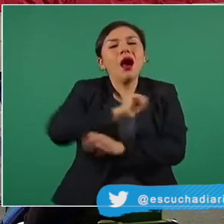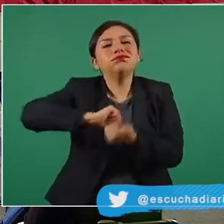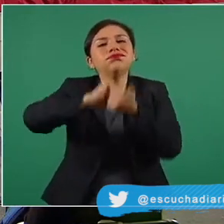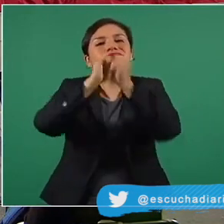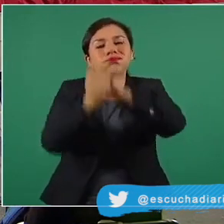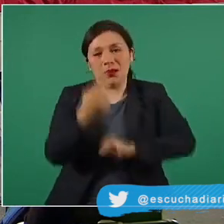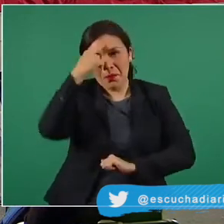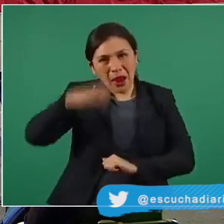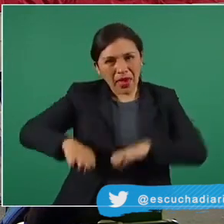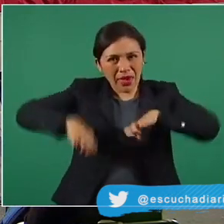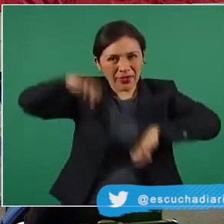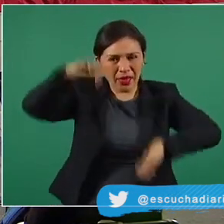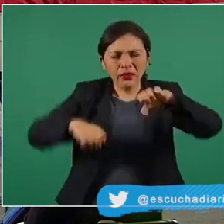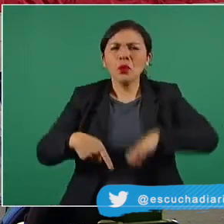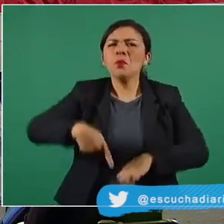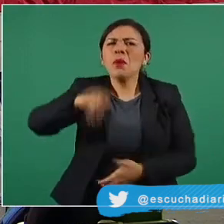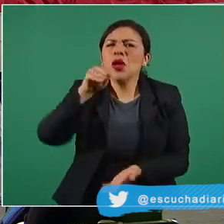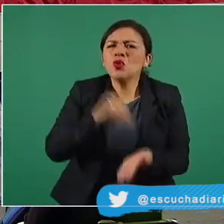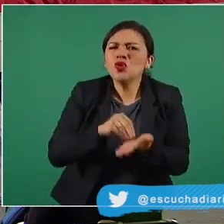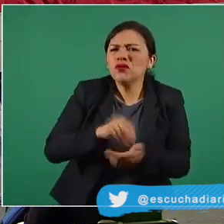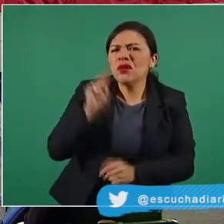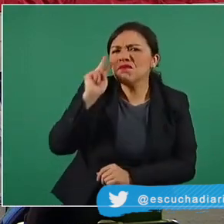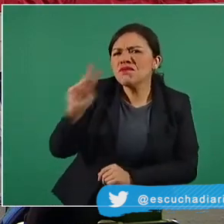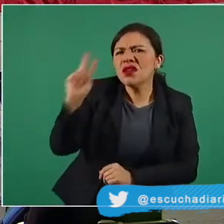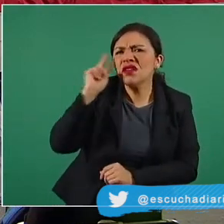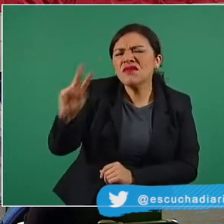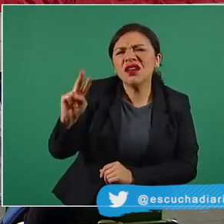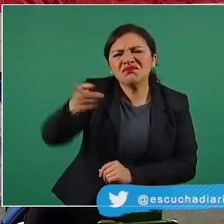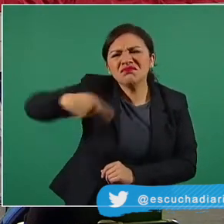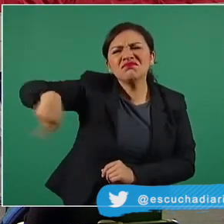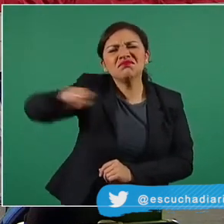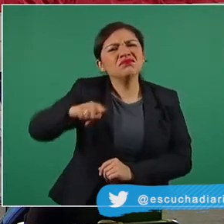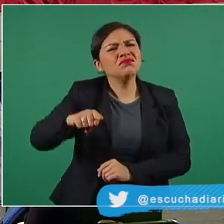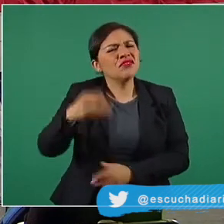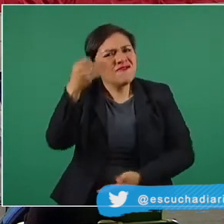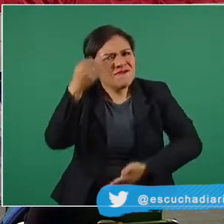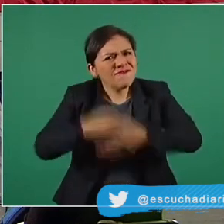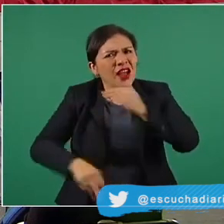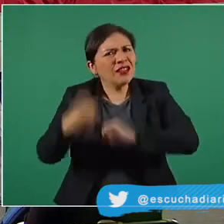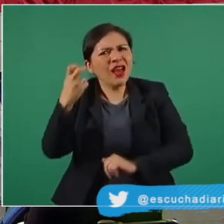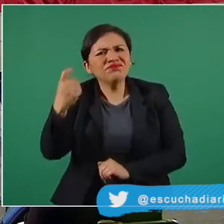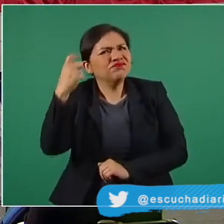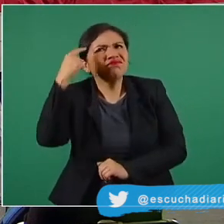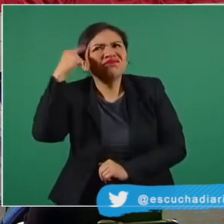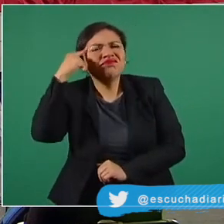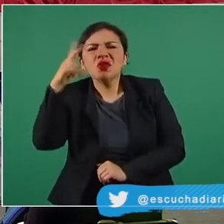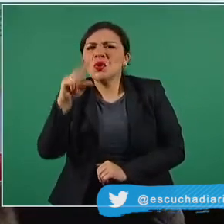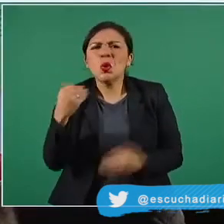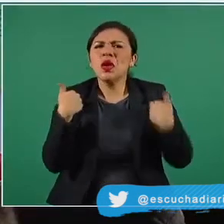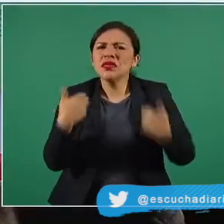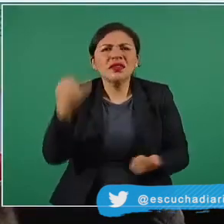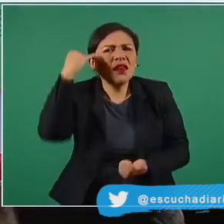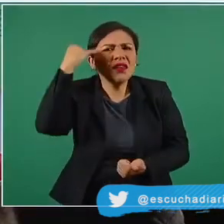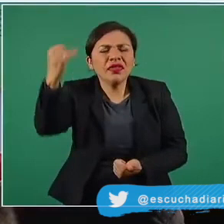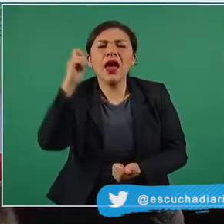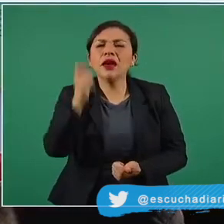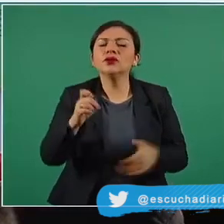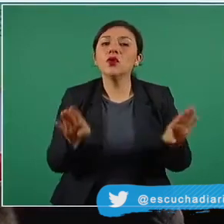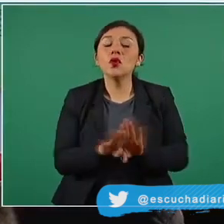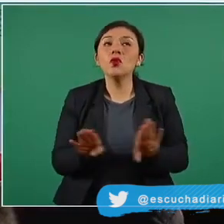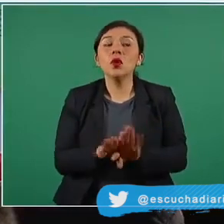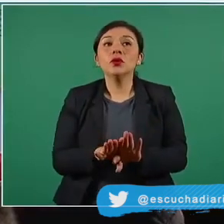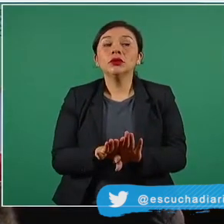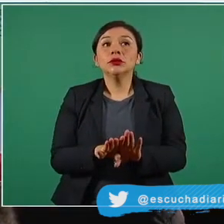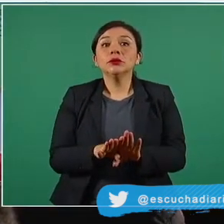en la narrativa pública sigue ausente esta idea relativamente básica de que